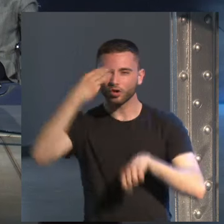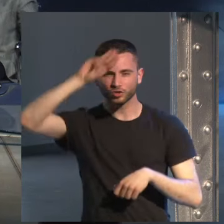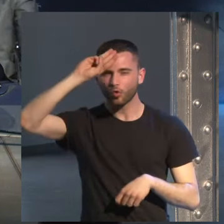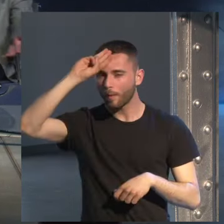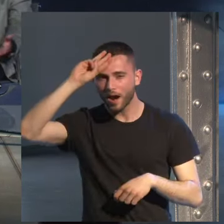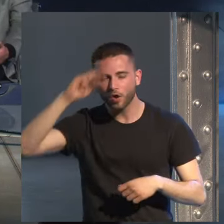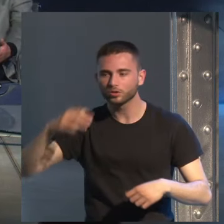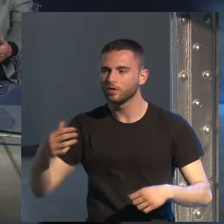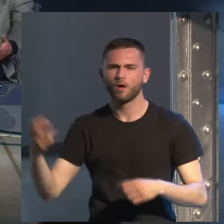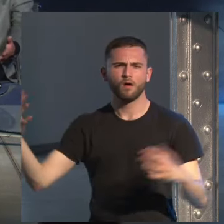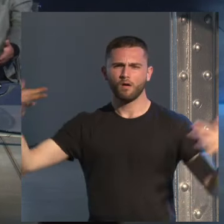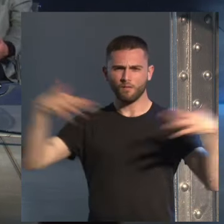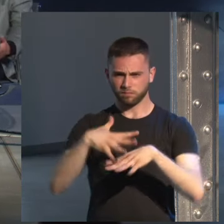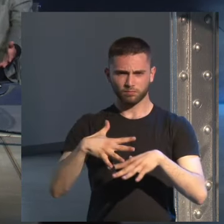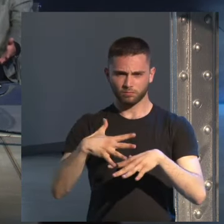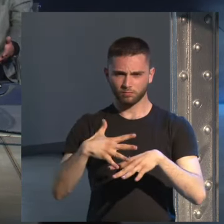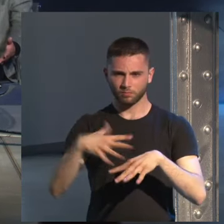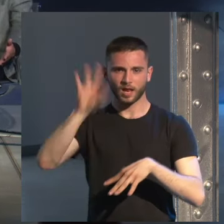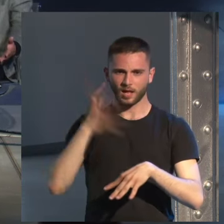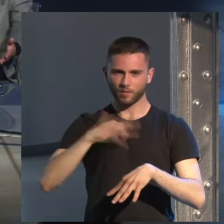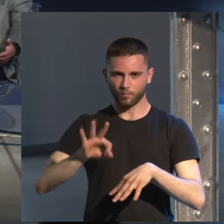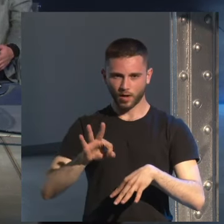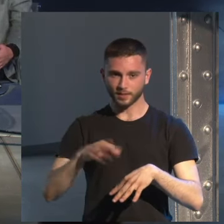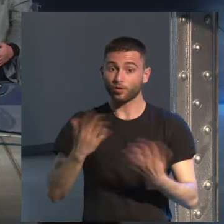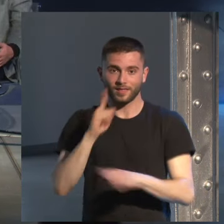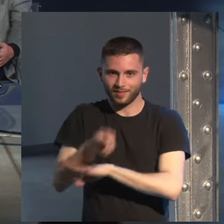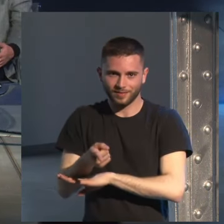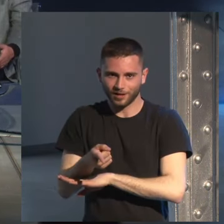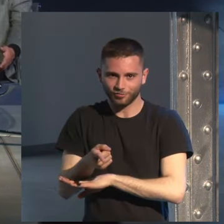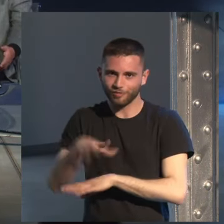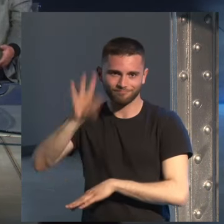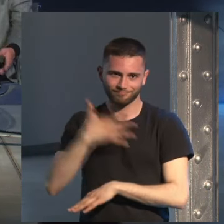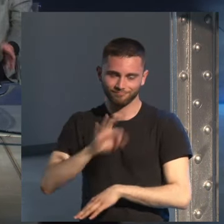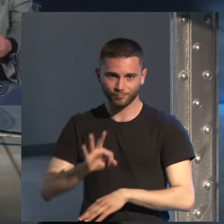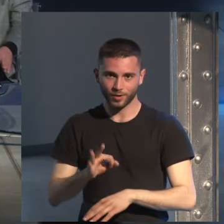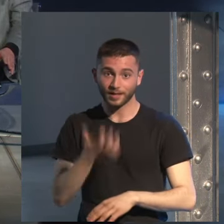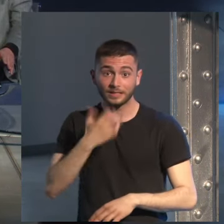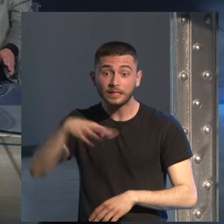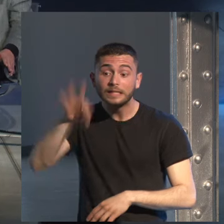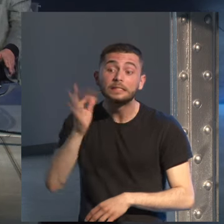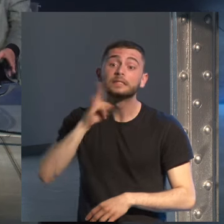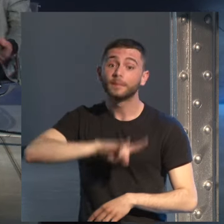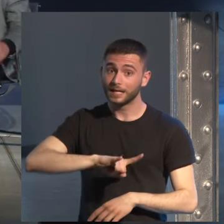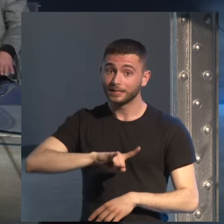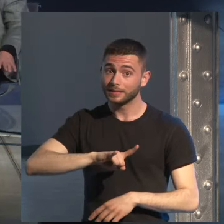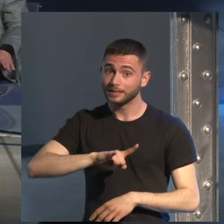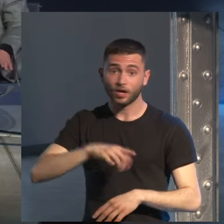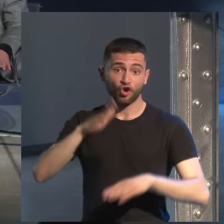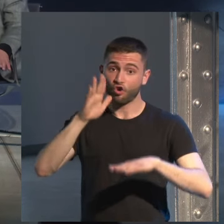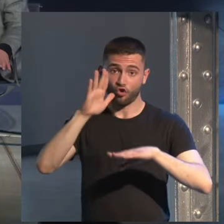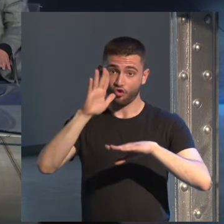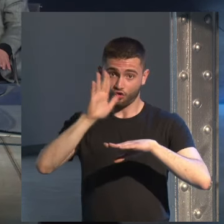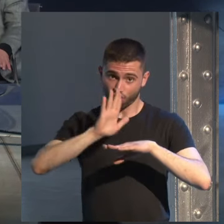tu disposición entonces el director puede escoger y si escoge mal es culpa